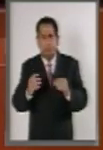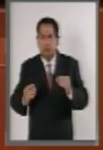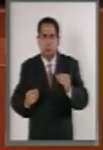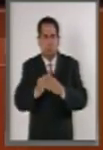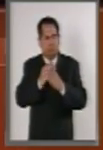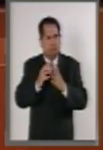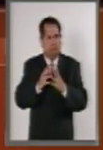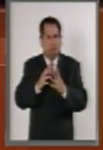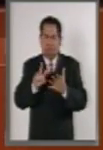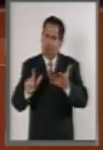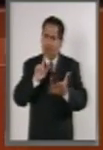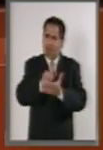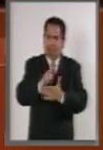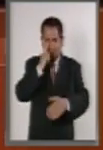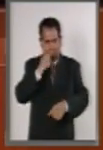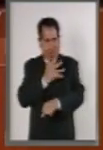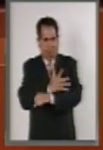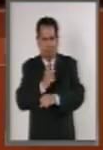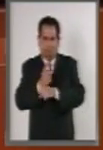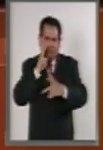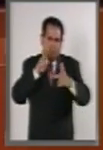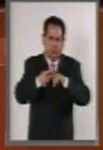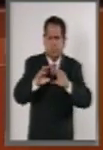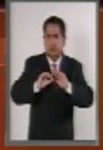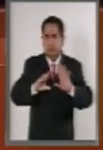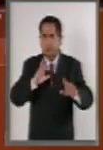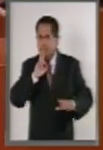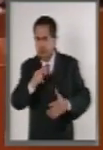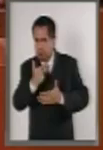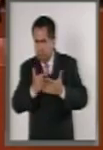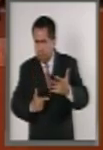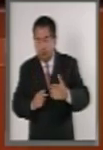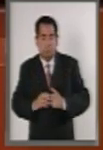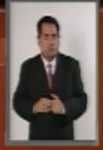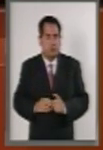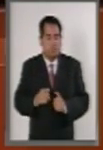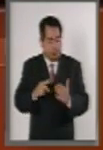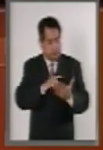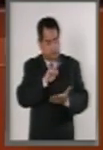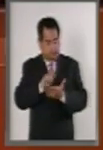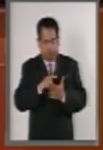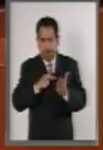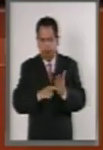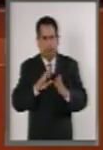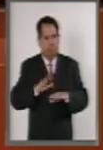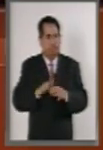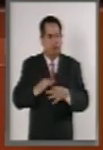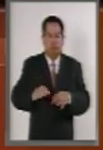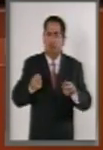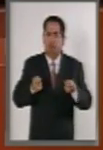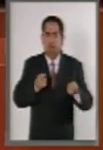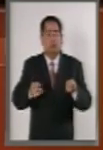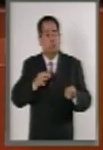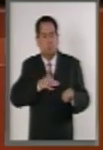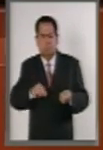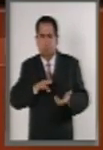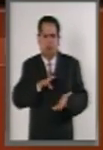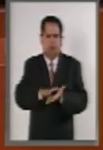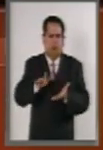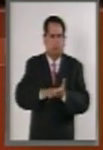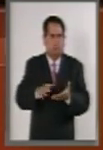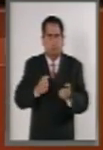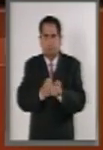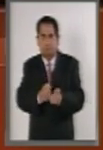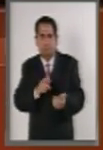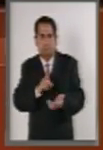marco de transparencia y rendición de cuentas. Es el marco normativo fundamental que nos permite fortalecer el derecho